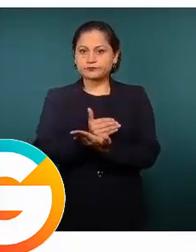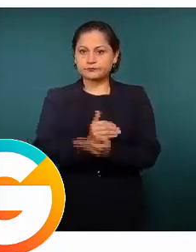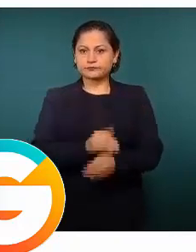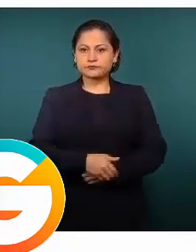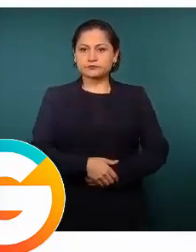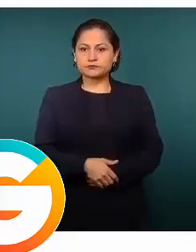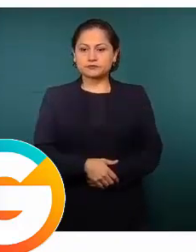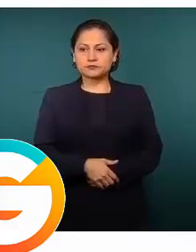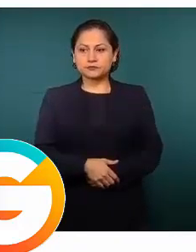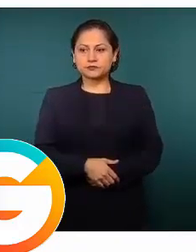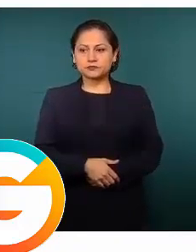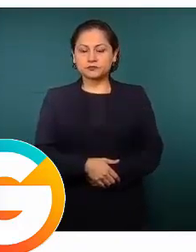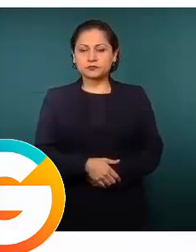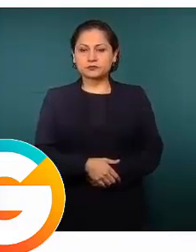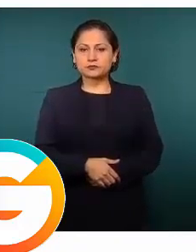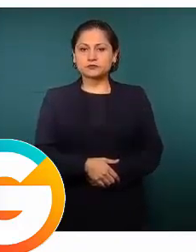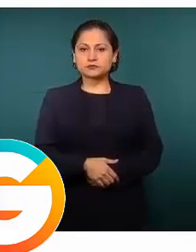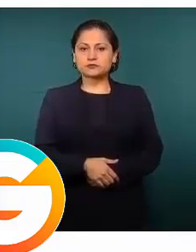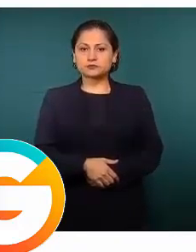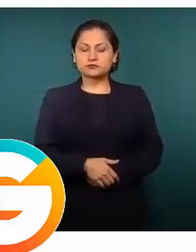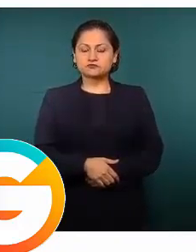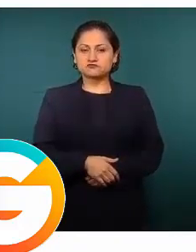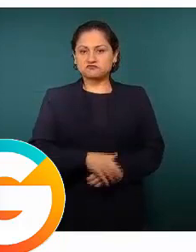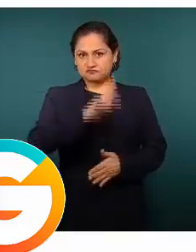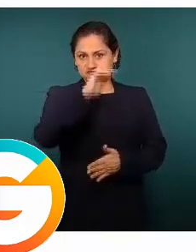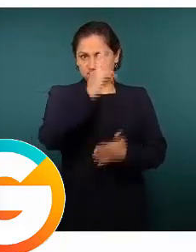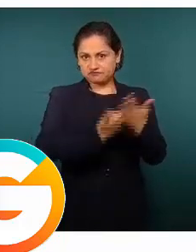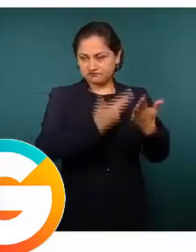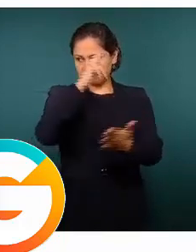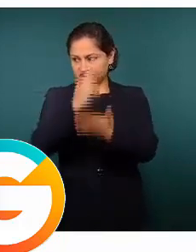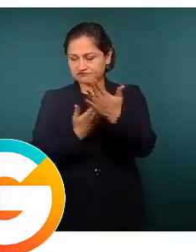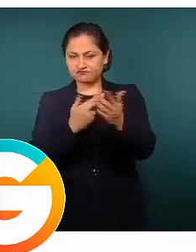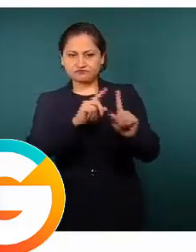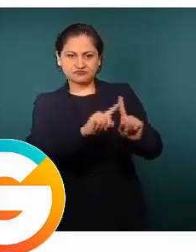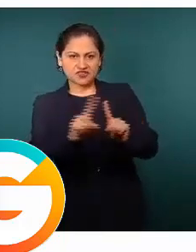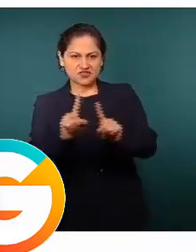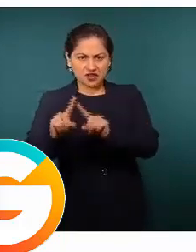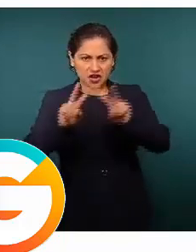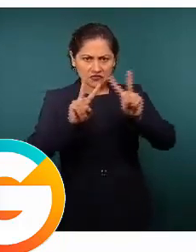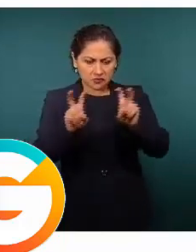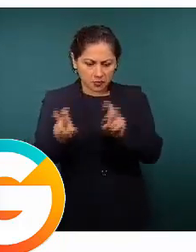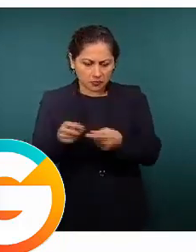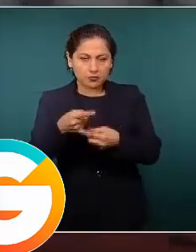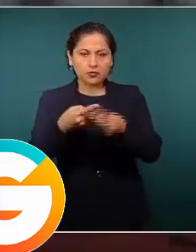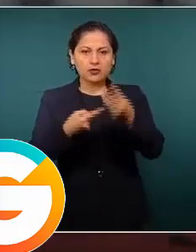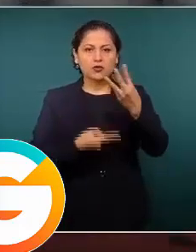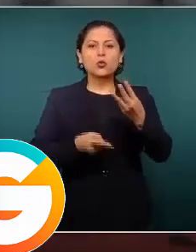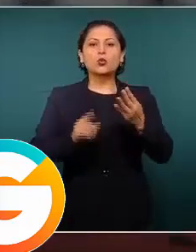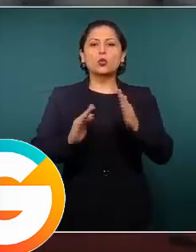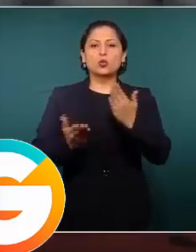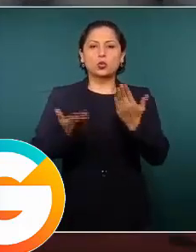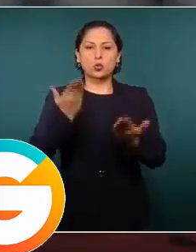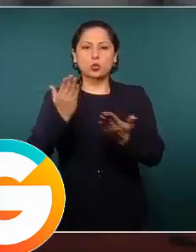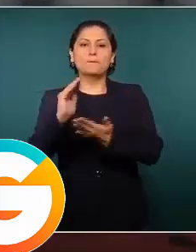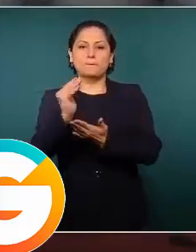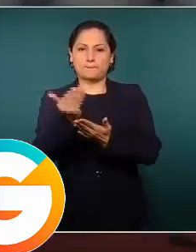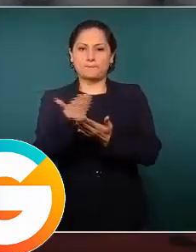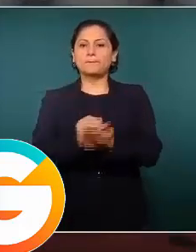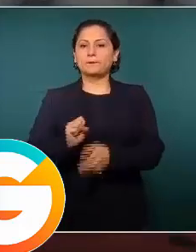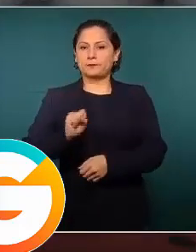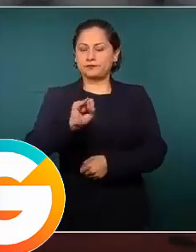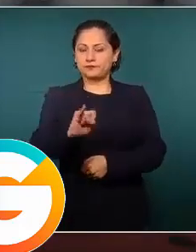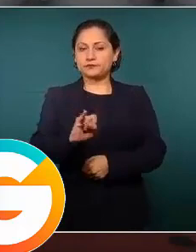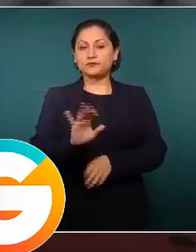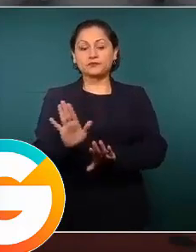como ya lo cité, todos los delitos están a la baja, aunque sea con una reducida tendencia. Si tomamos en cuenta los